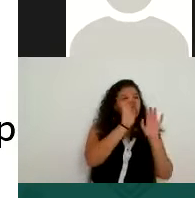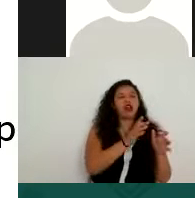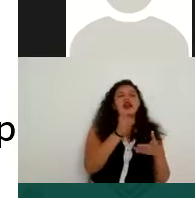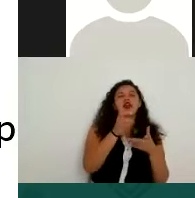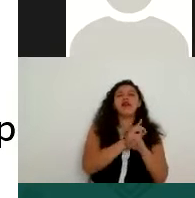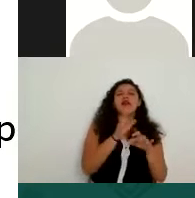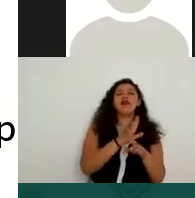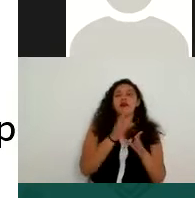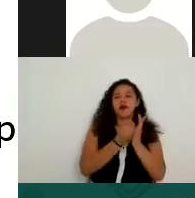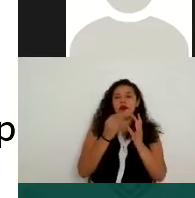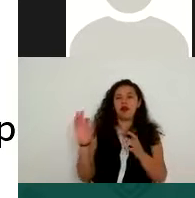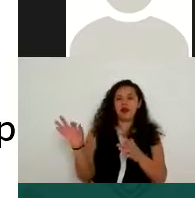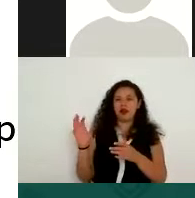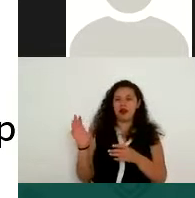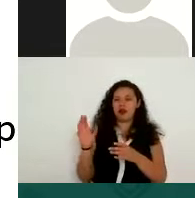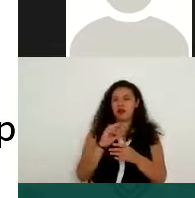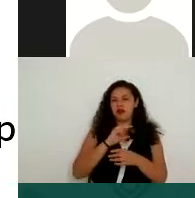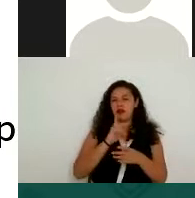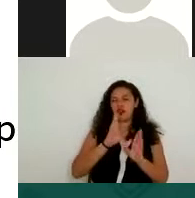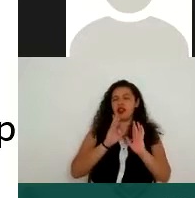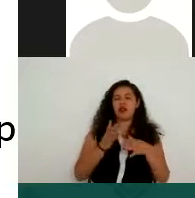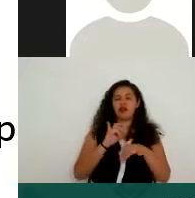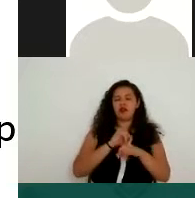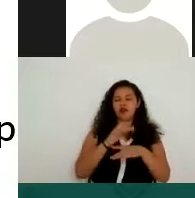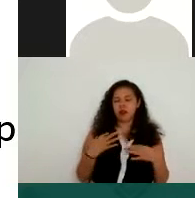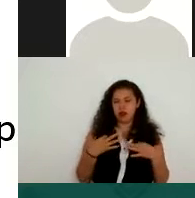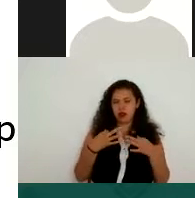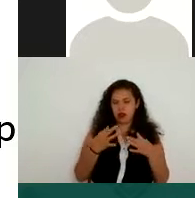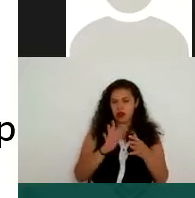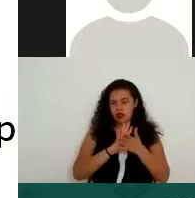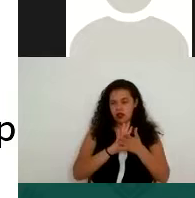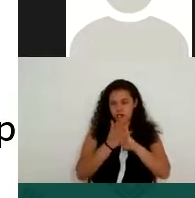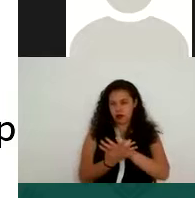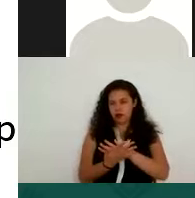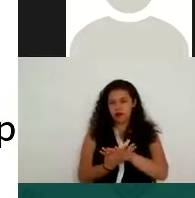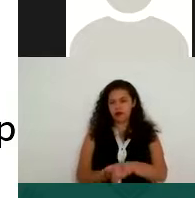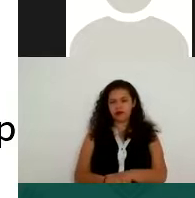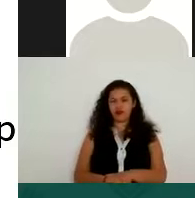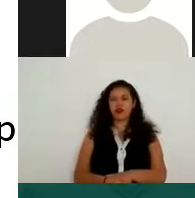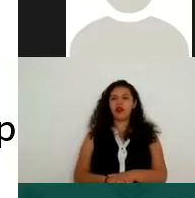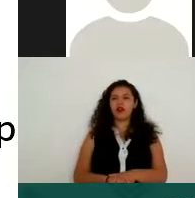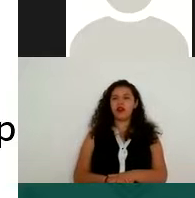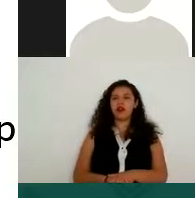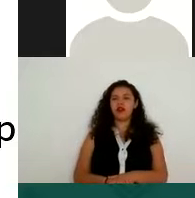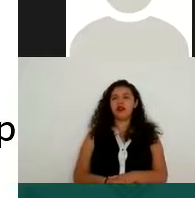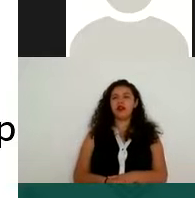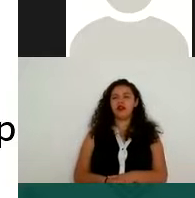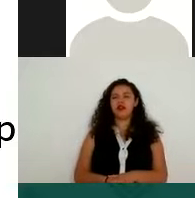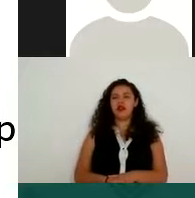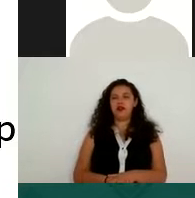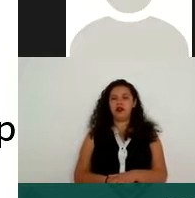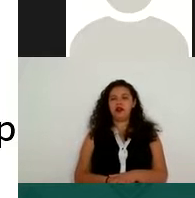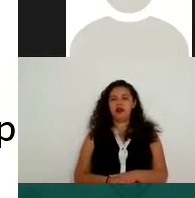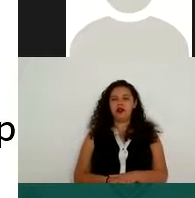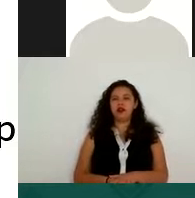se convirtió en un dato sensible, ya es considerado como un dato sensible porque encuadra justo en el supuesto